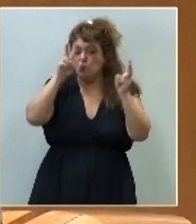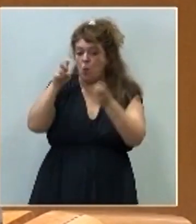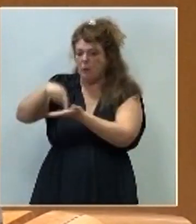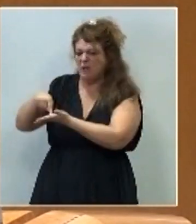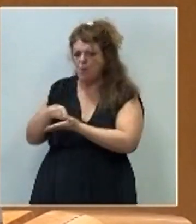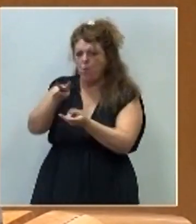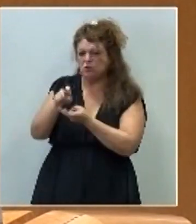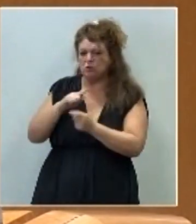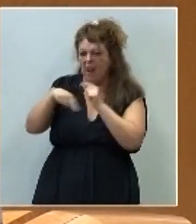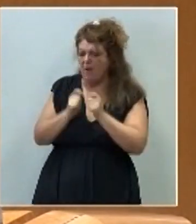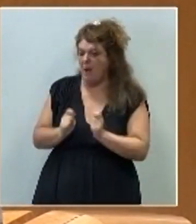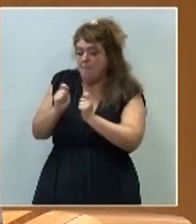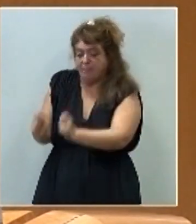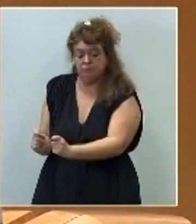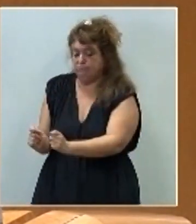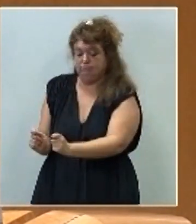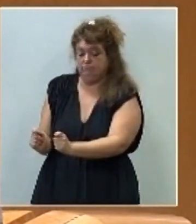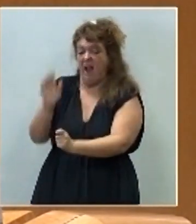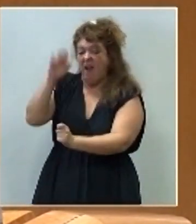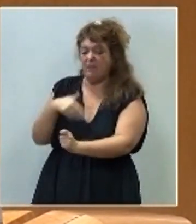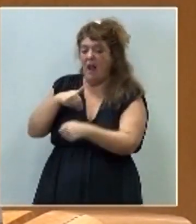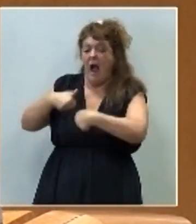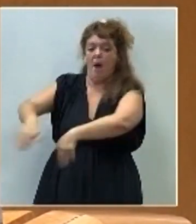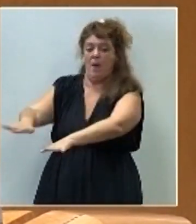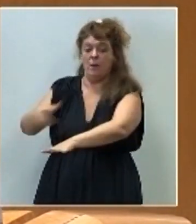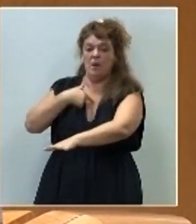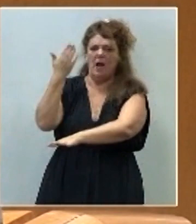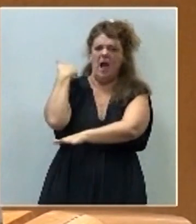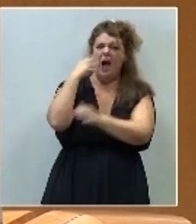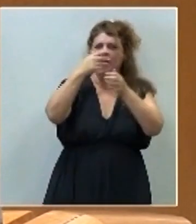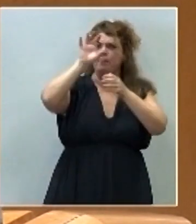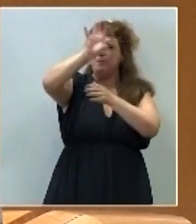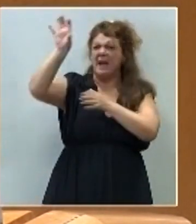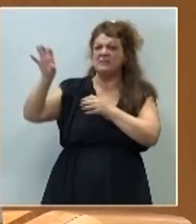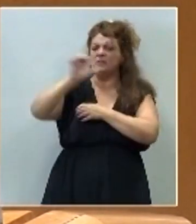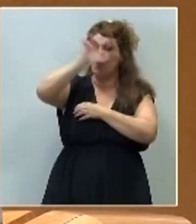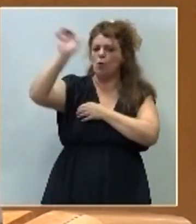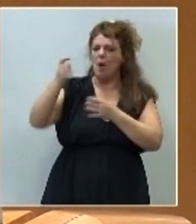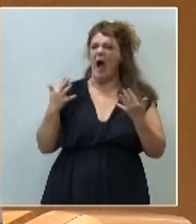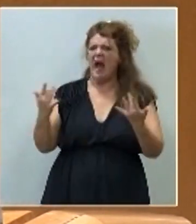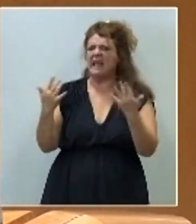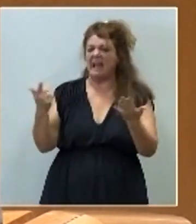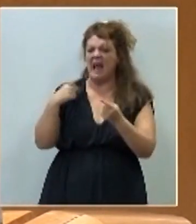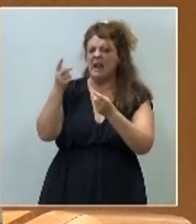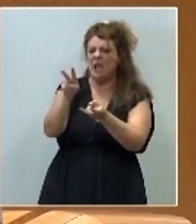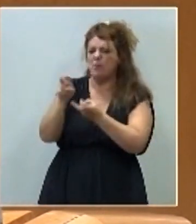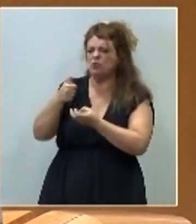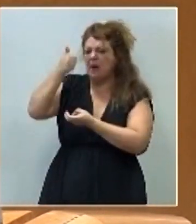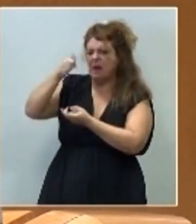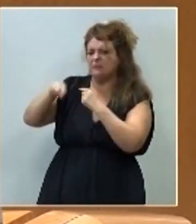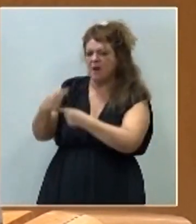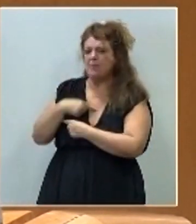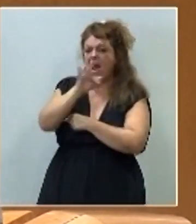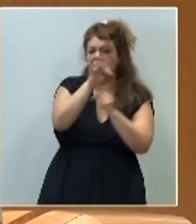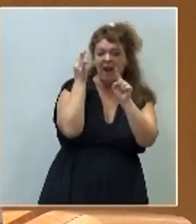familias. Y lo va a seguir haciendo, abandonando lo que han hecho otros grandes países de la Unión Europea, que es aligerar los impuestos a las familias. A